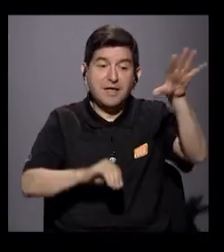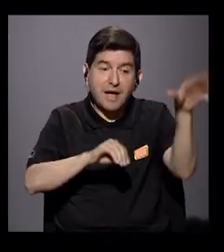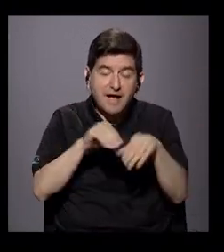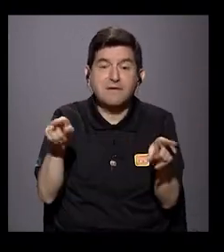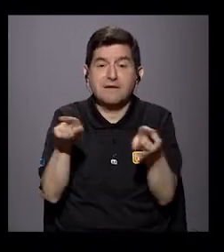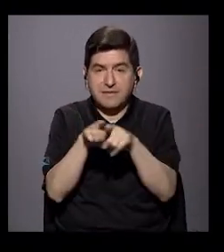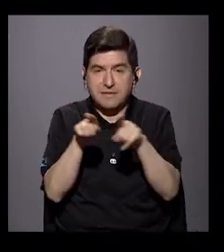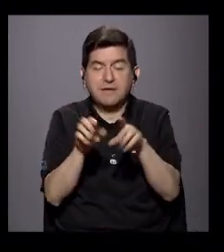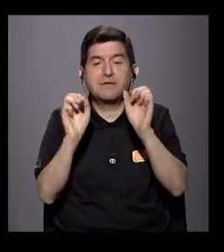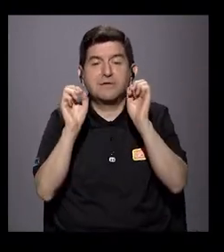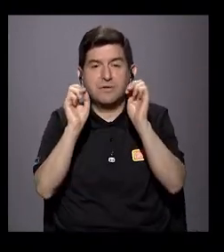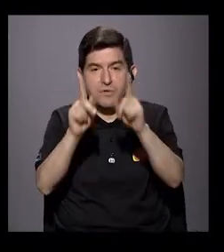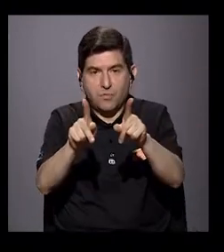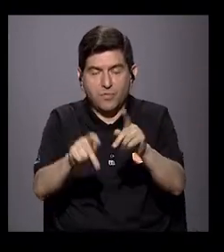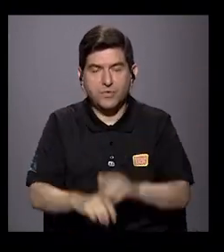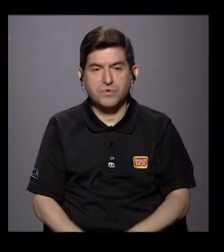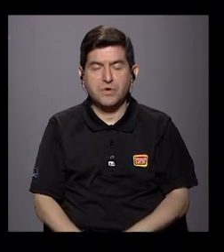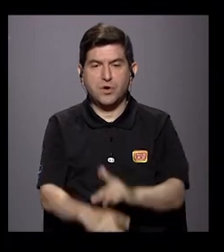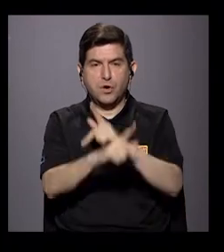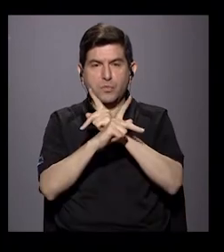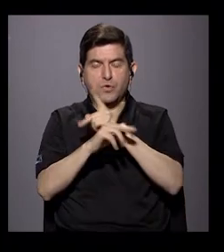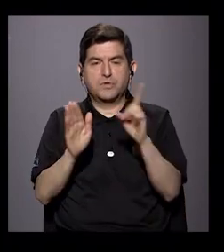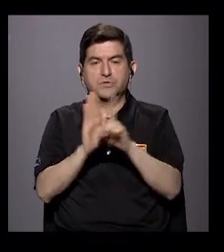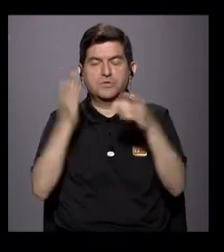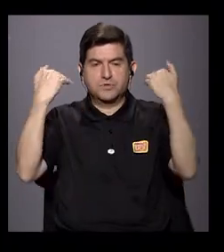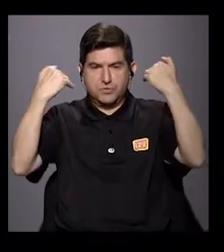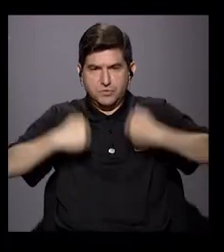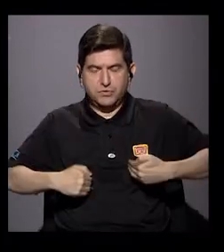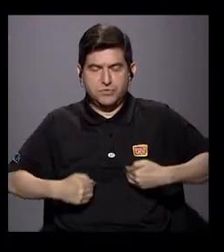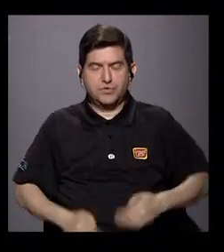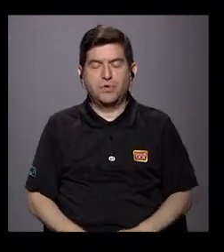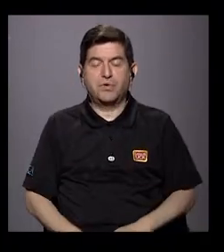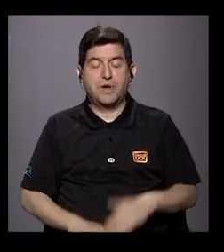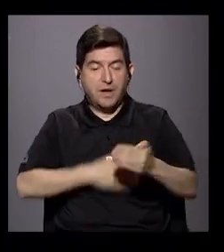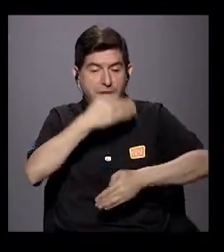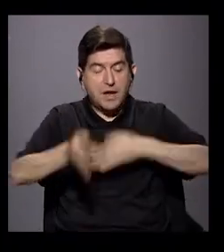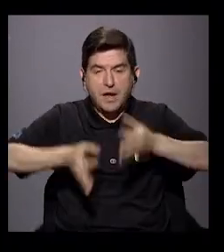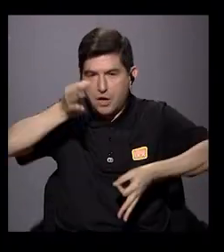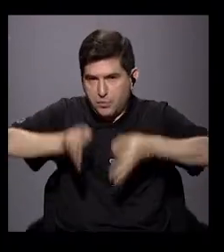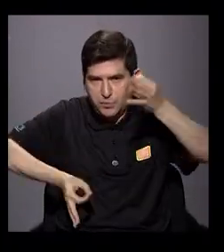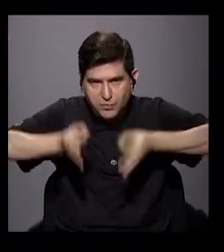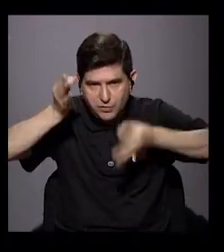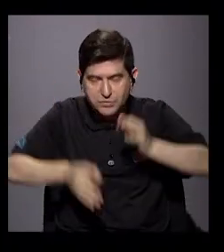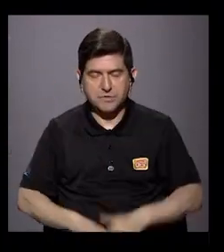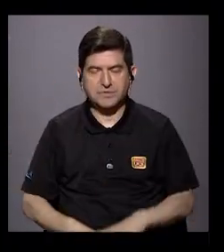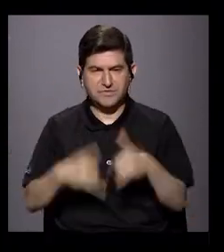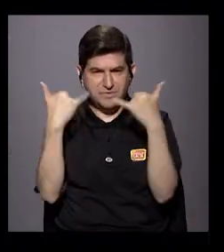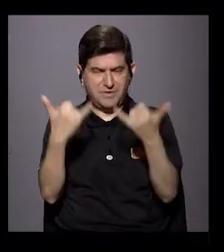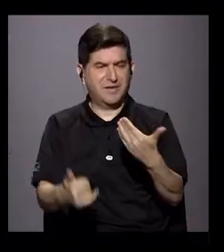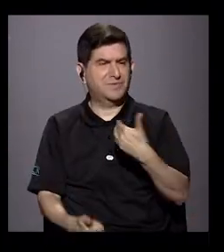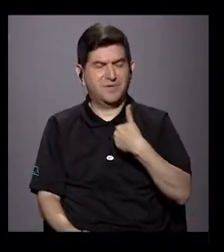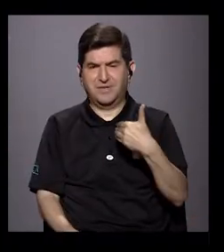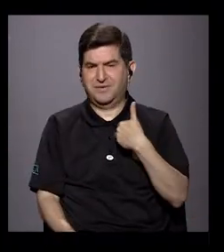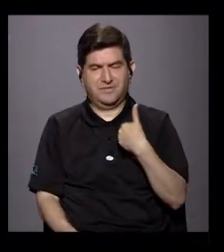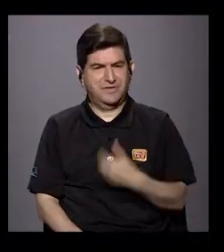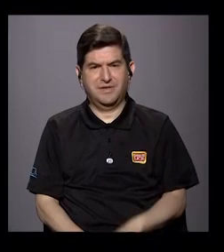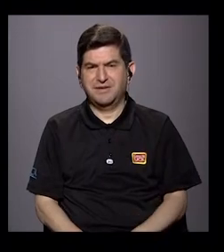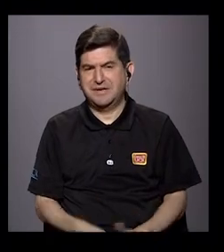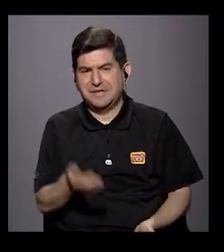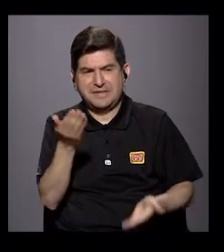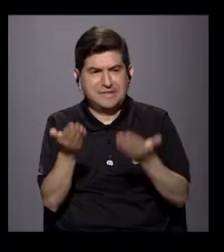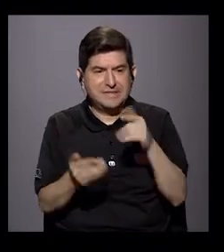esto también la posibilidad inclusive de protección de derechos humanos en la vía judicial, que también en este momento no goza de una salud